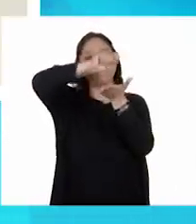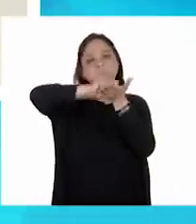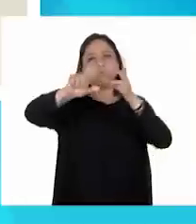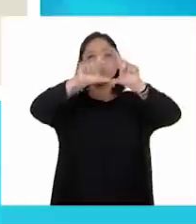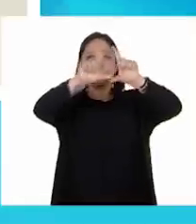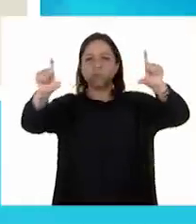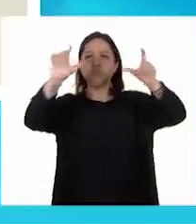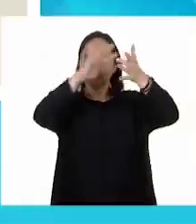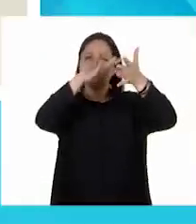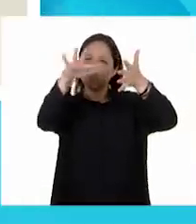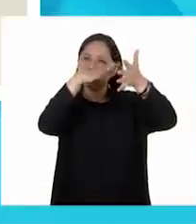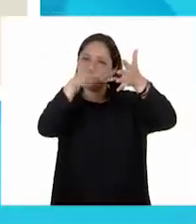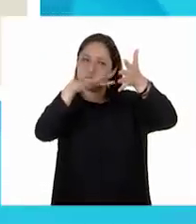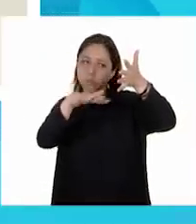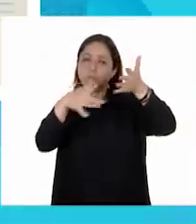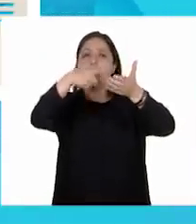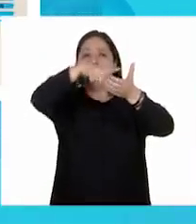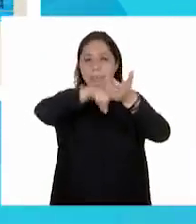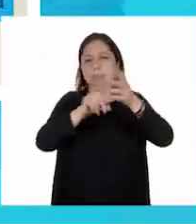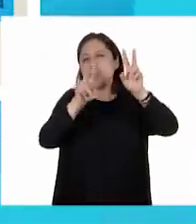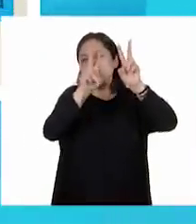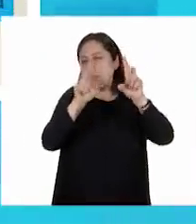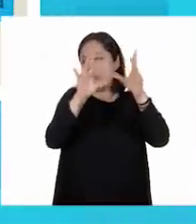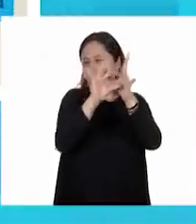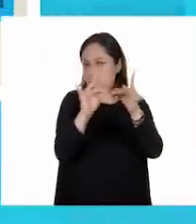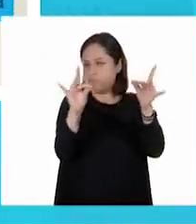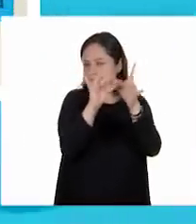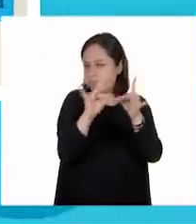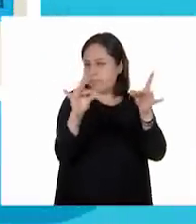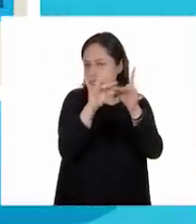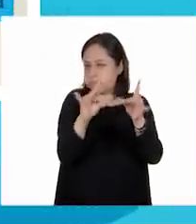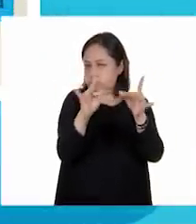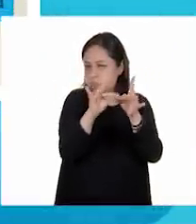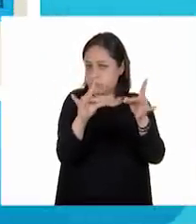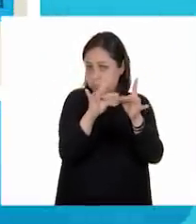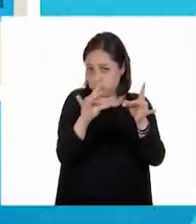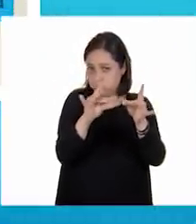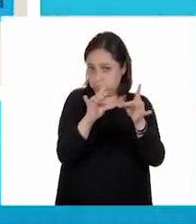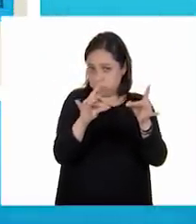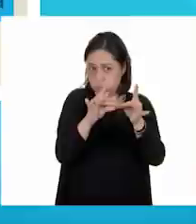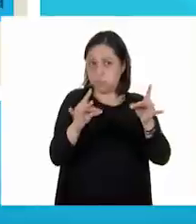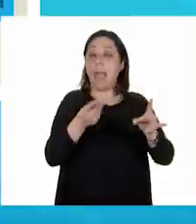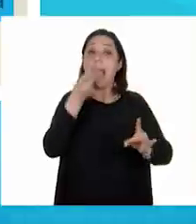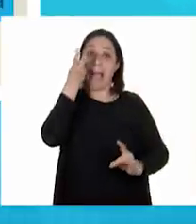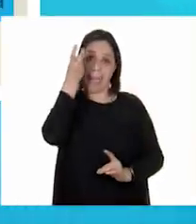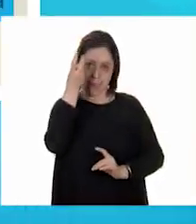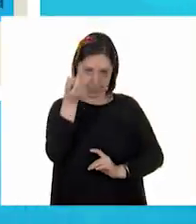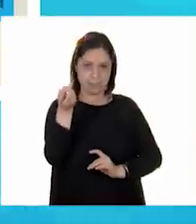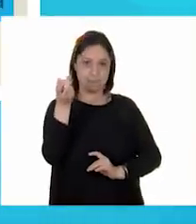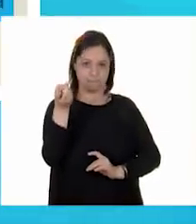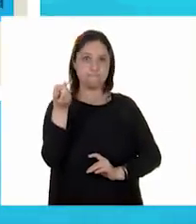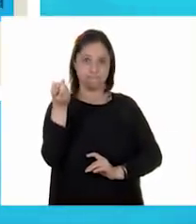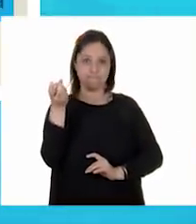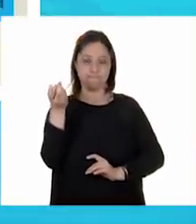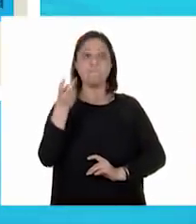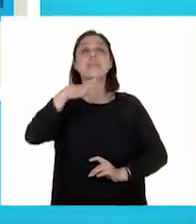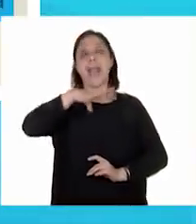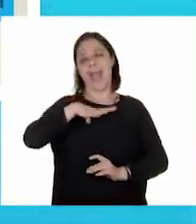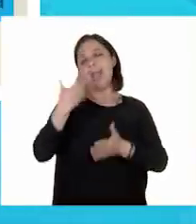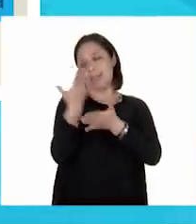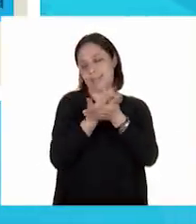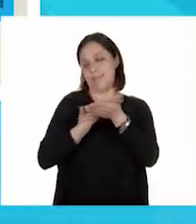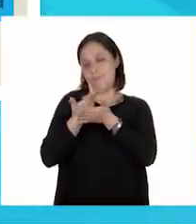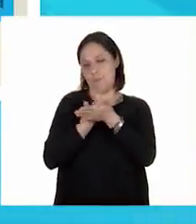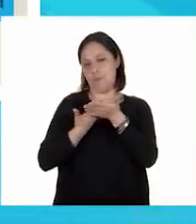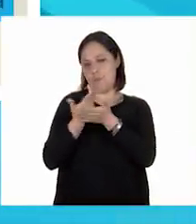contenido. Ajá. Y nos indica, entonces, qué es lo que queremos ver. Y, obviamente, ya decíamos, la ilustración o el